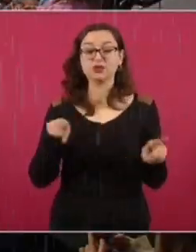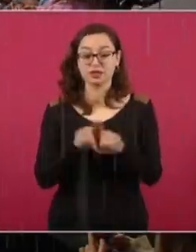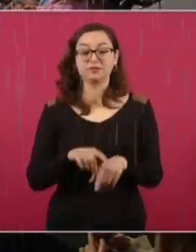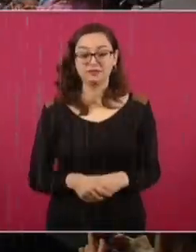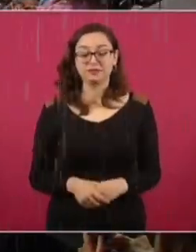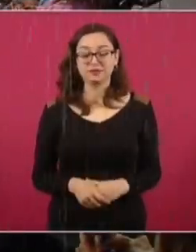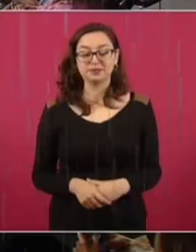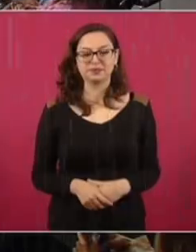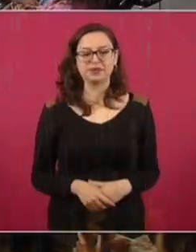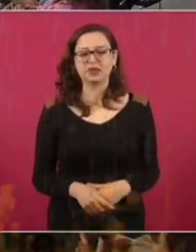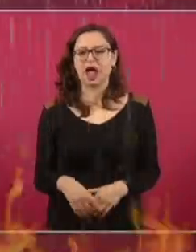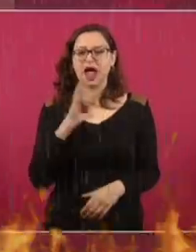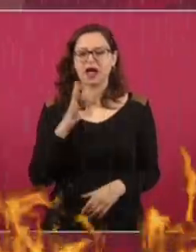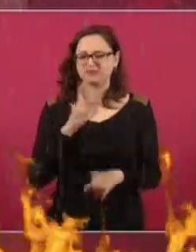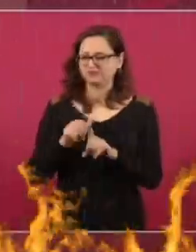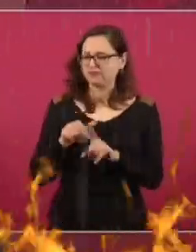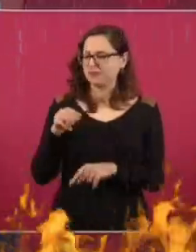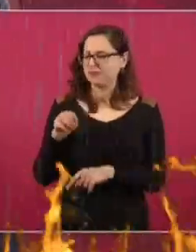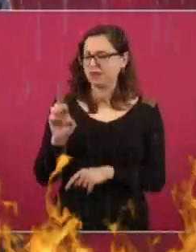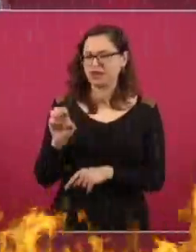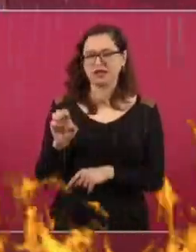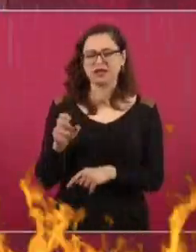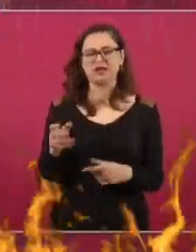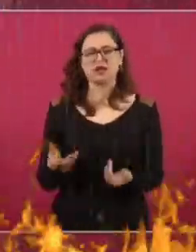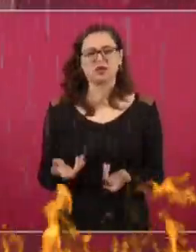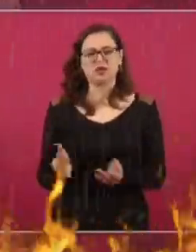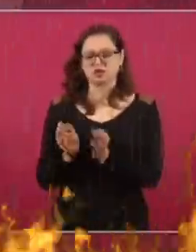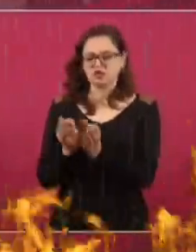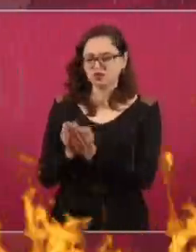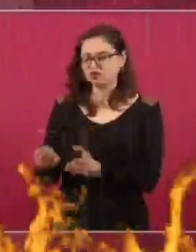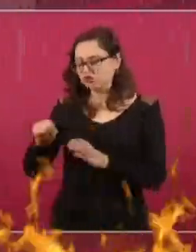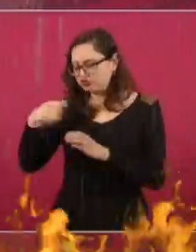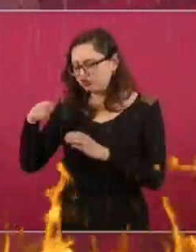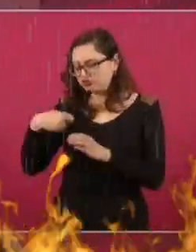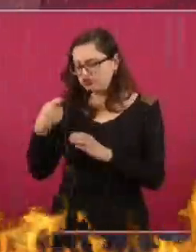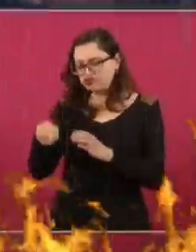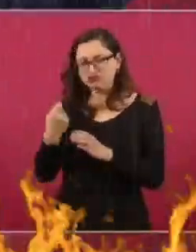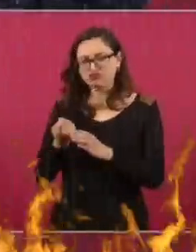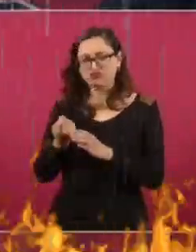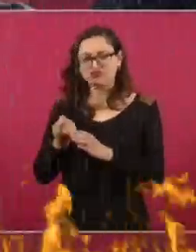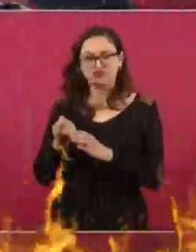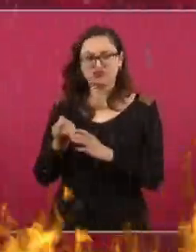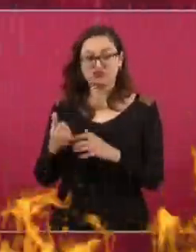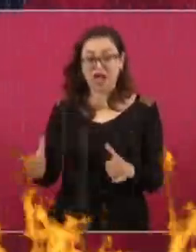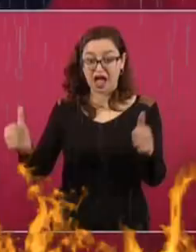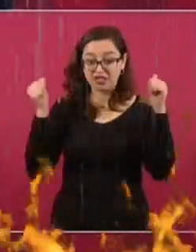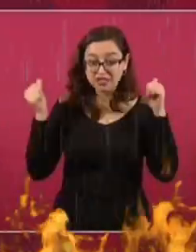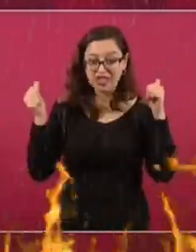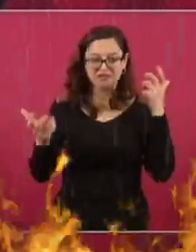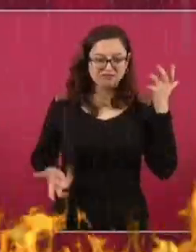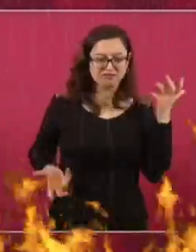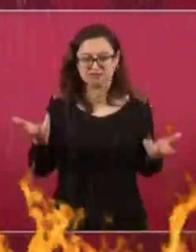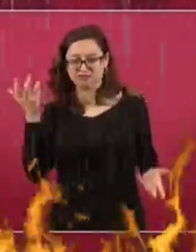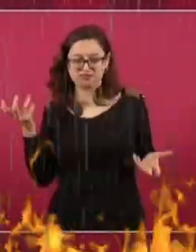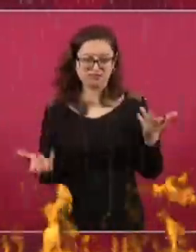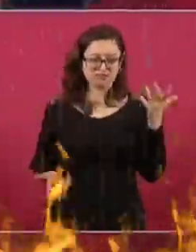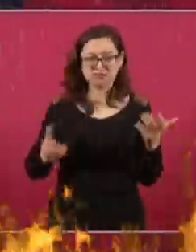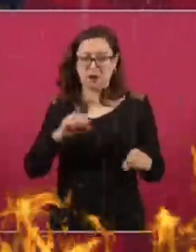aparezco en un meme, comiéndome unos tamalitos de chipilín, y ahí detrás de mí un incendio.